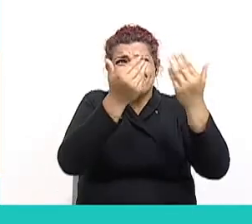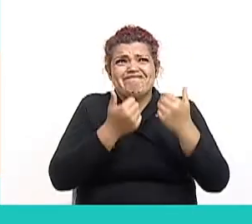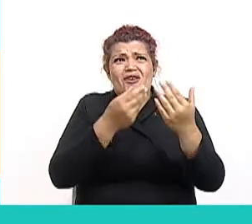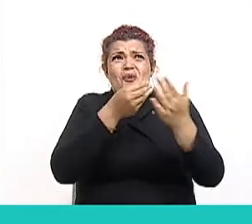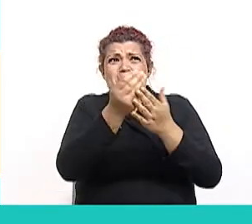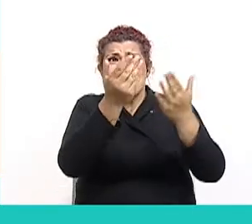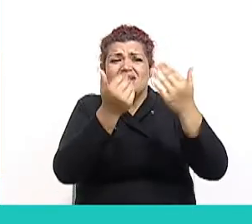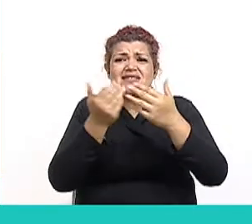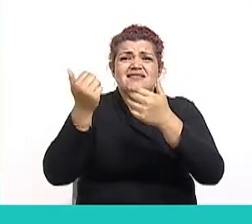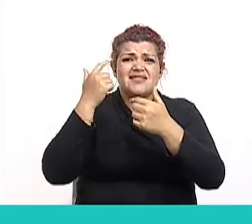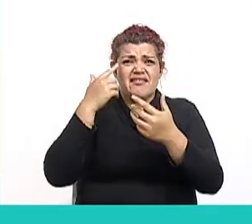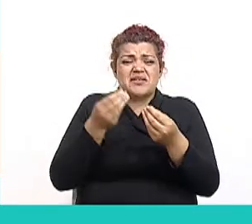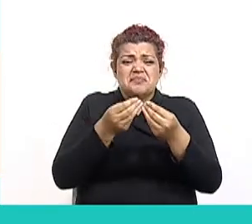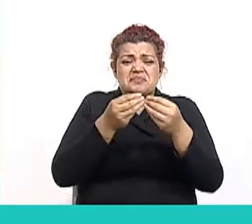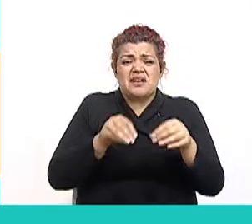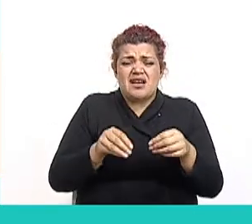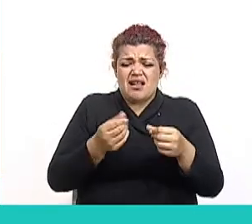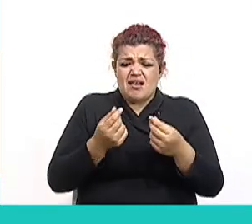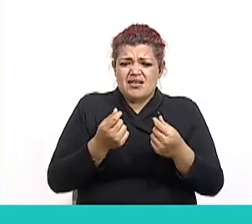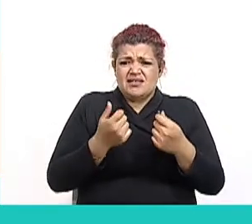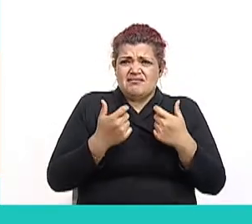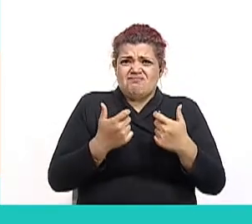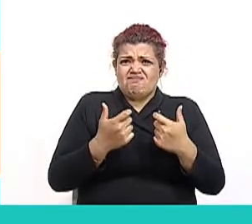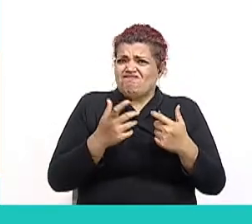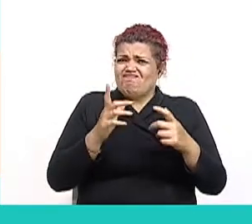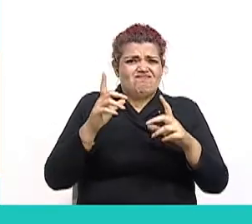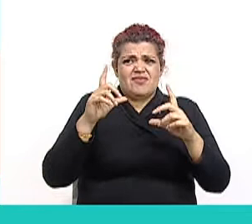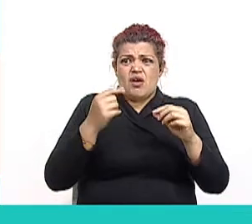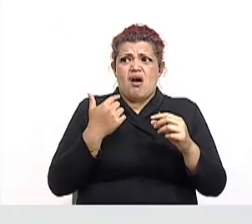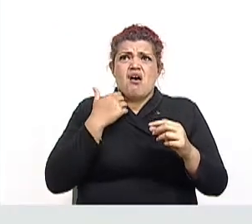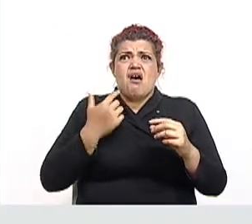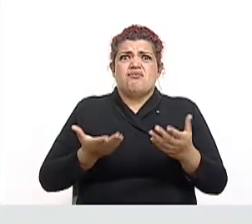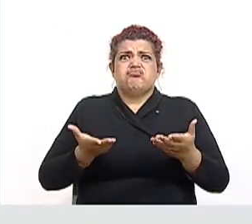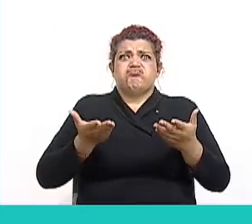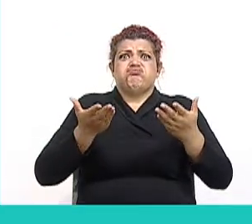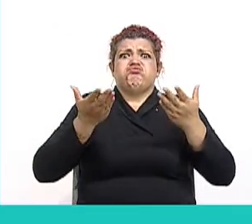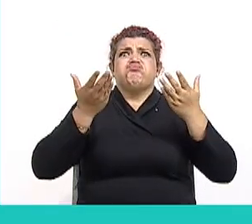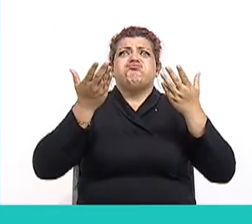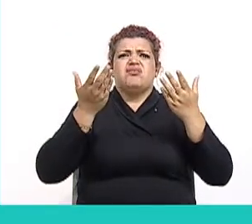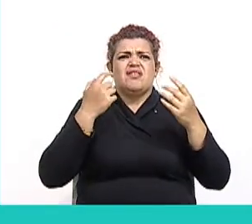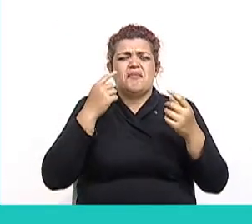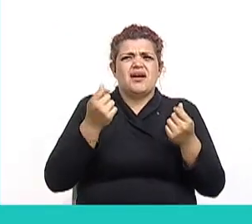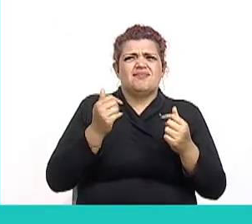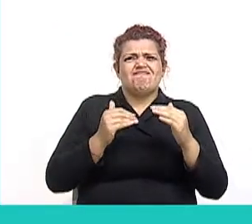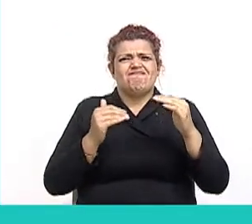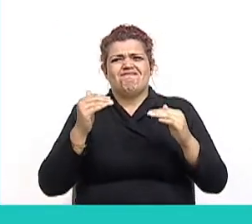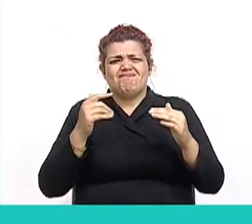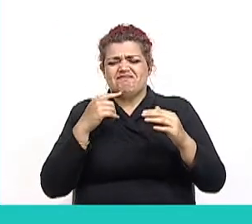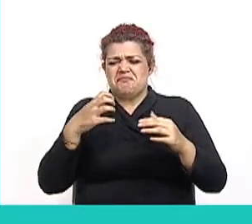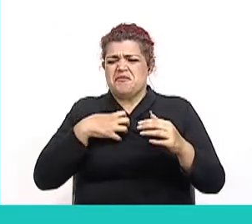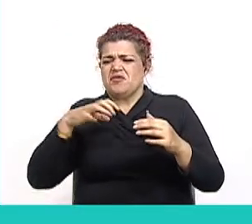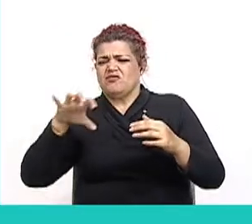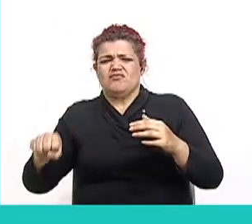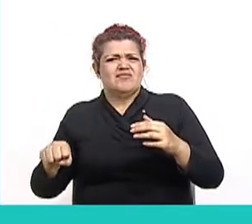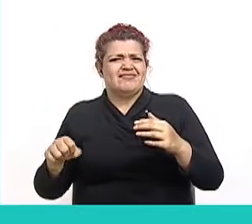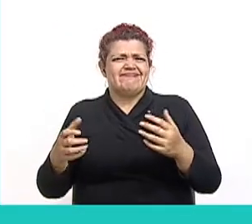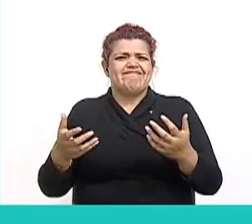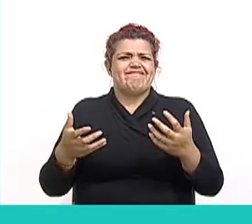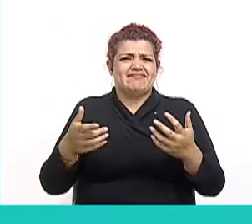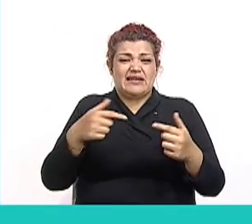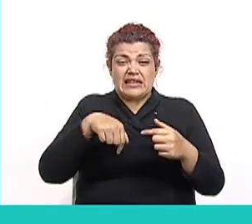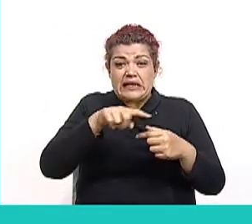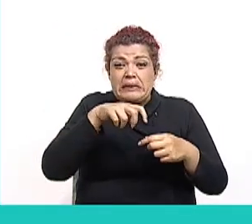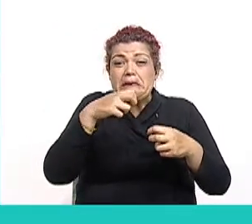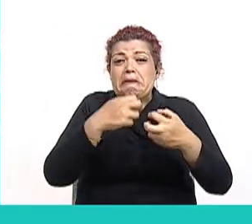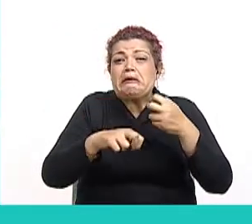y pérdida del poder adquisitivo del salario debido a la inflación, especulación y acaparamiento. A dichos problemas